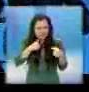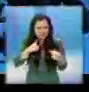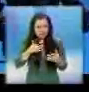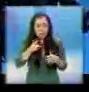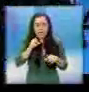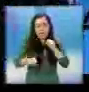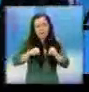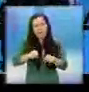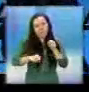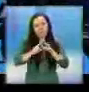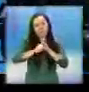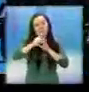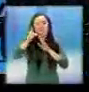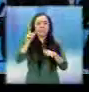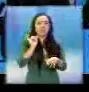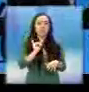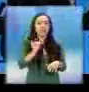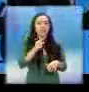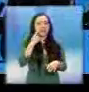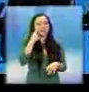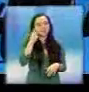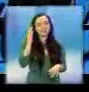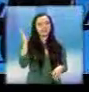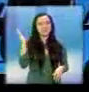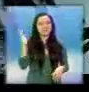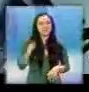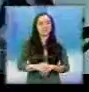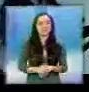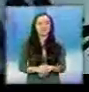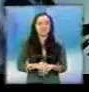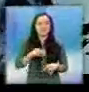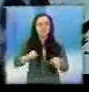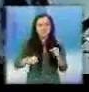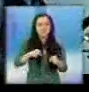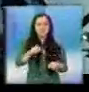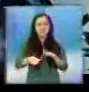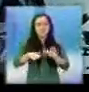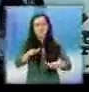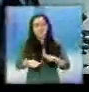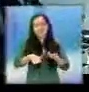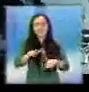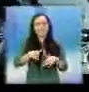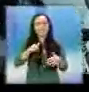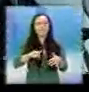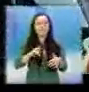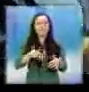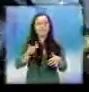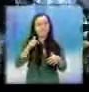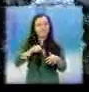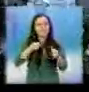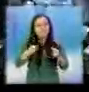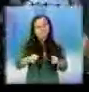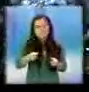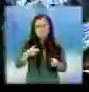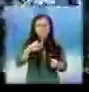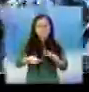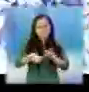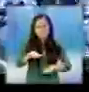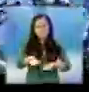No trate de darse a la fuga. Por más que pedalee, si su gobierno es una bicicleta estacionaria, nada avanzará.